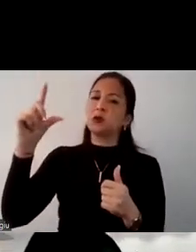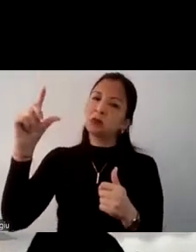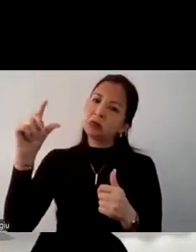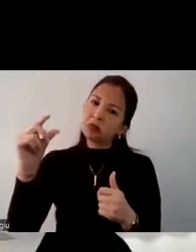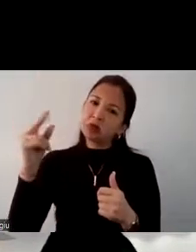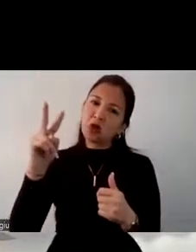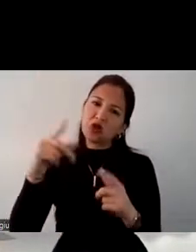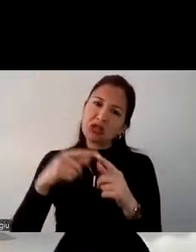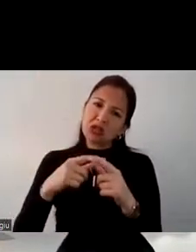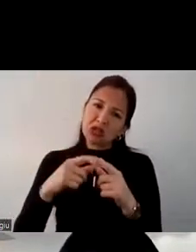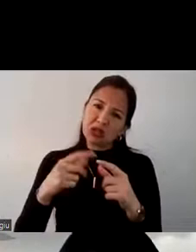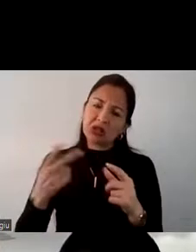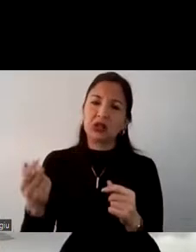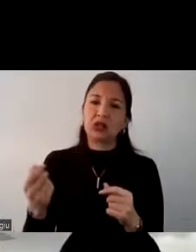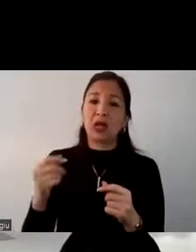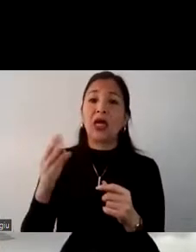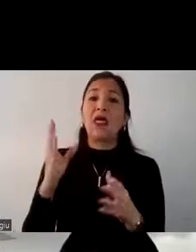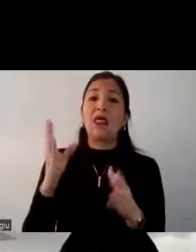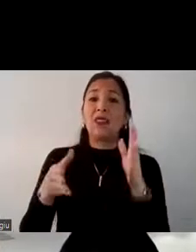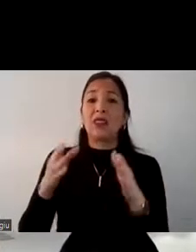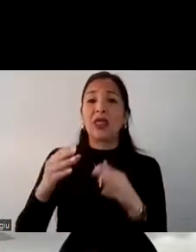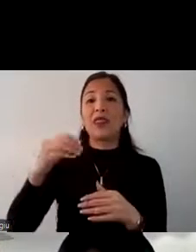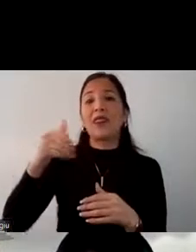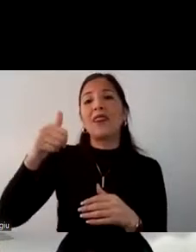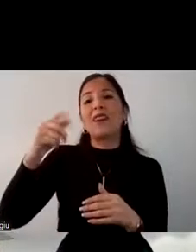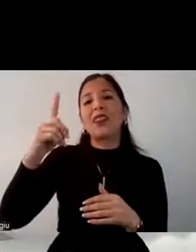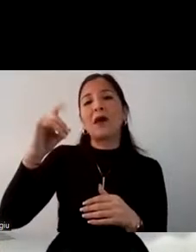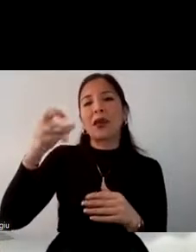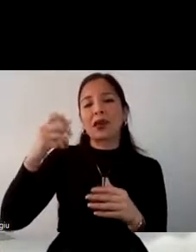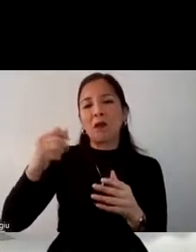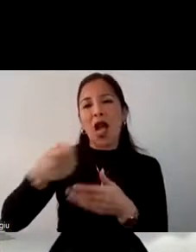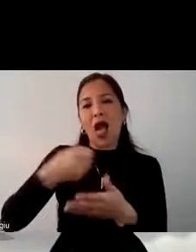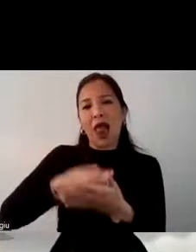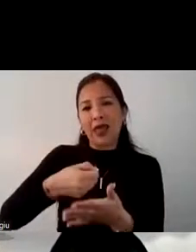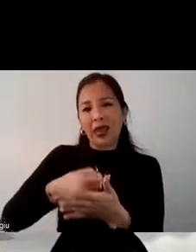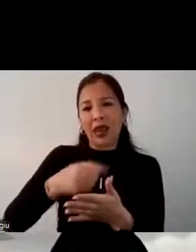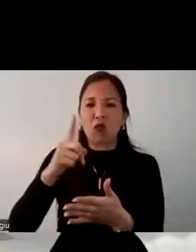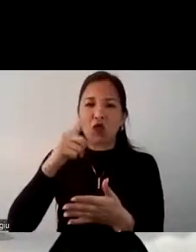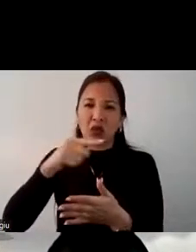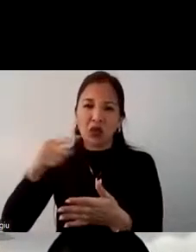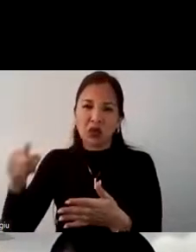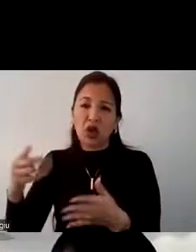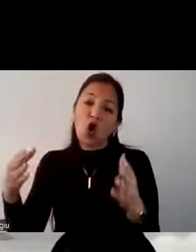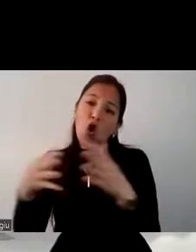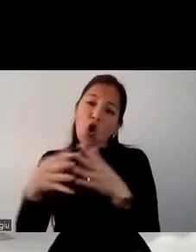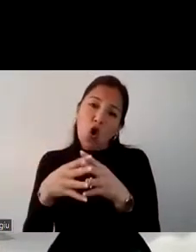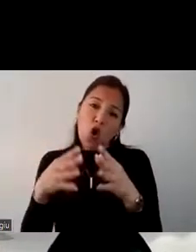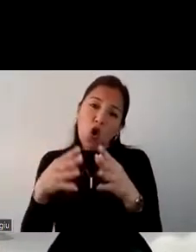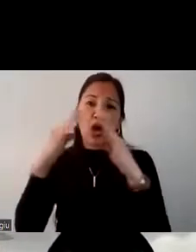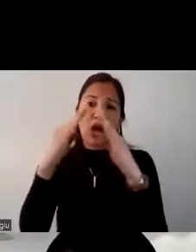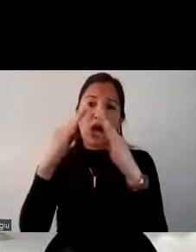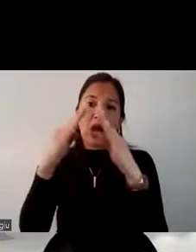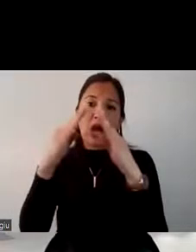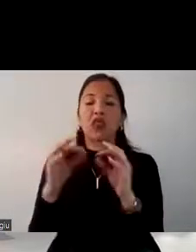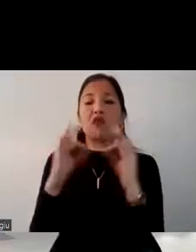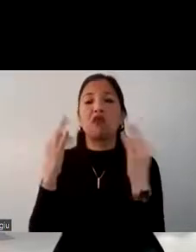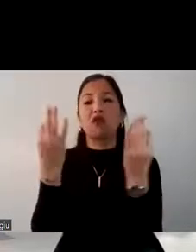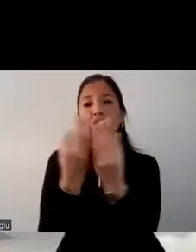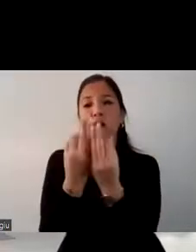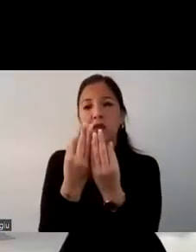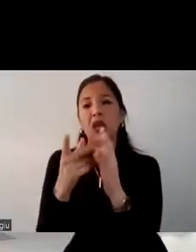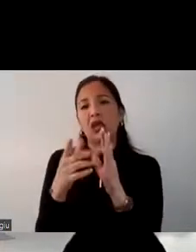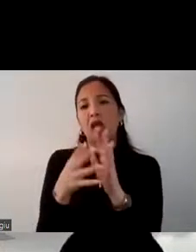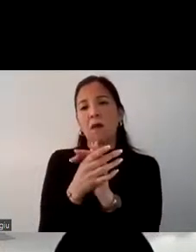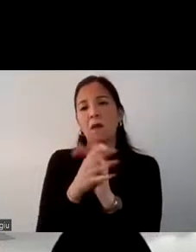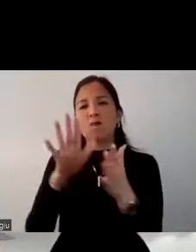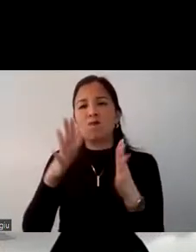estrellas departamentos alquilados y casas de familiares y amigos y en promedio se están quedando en Perú cinco